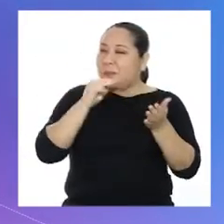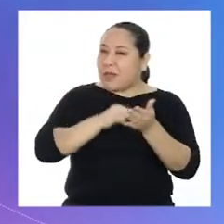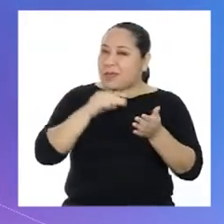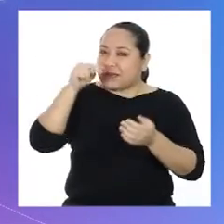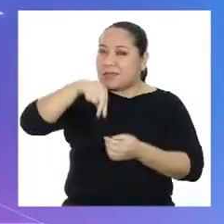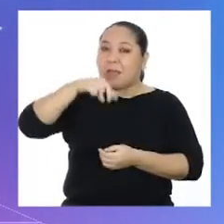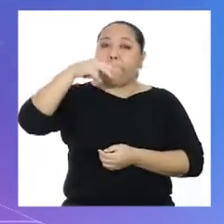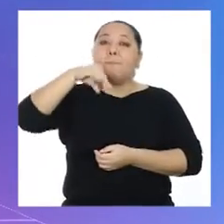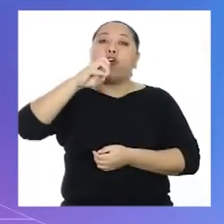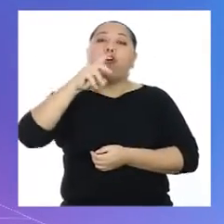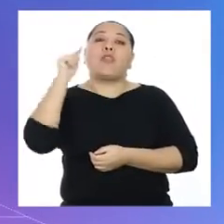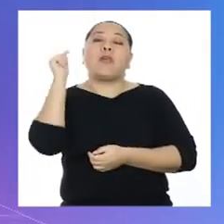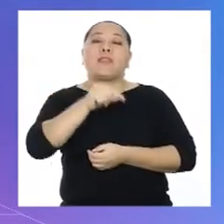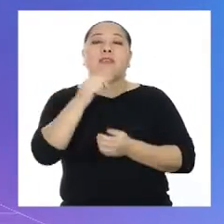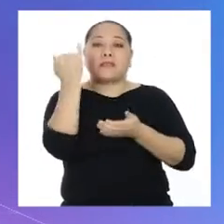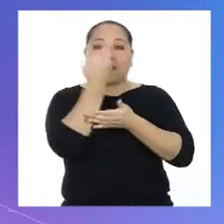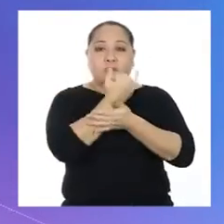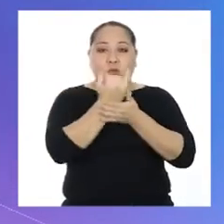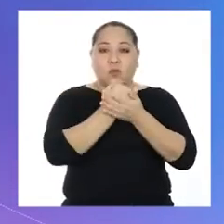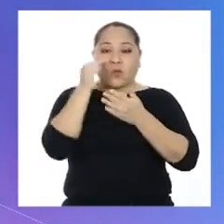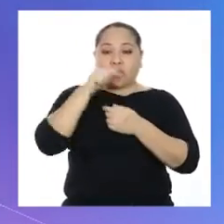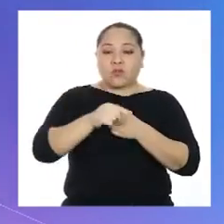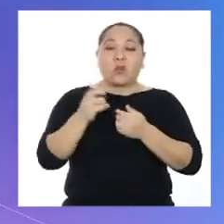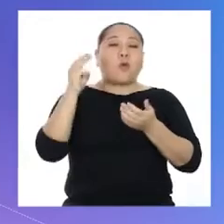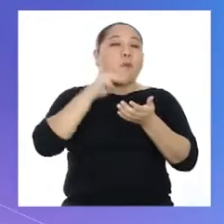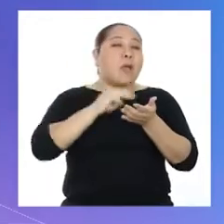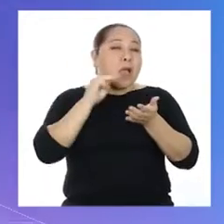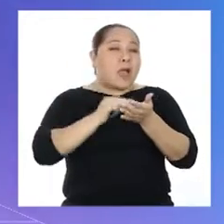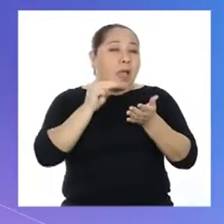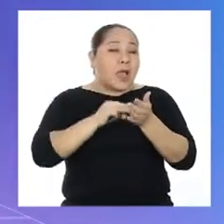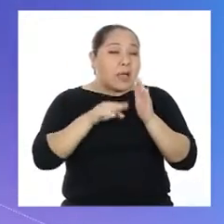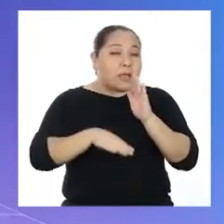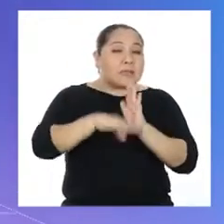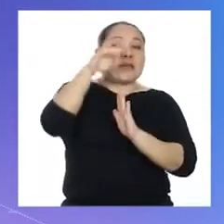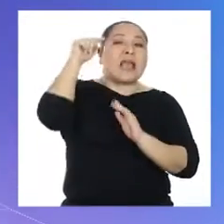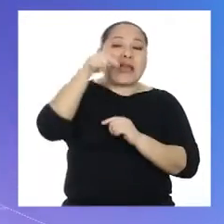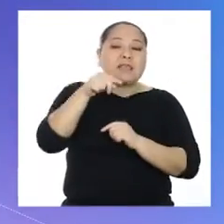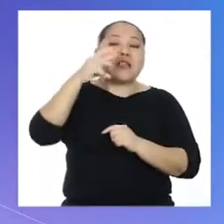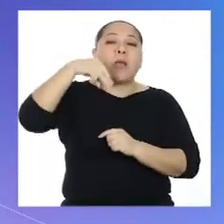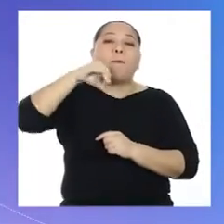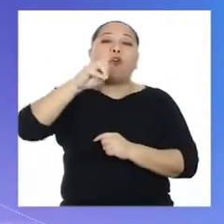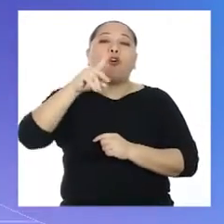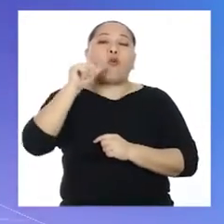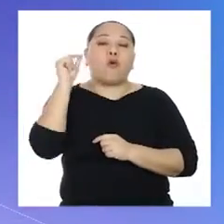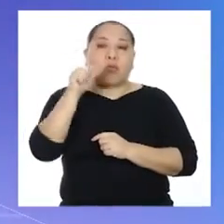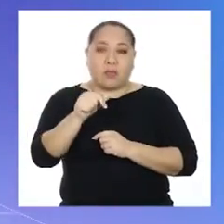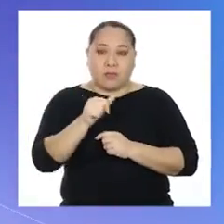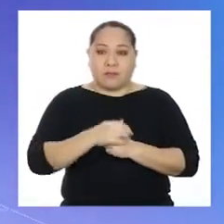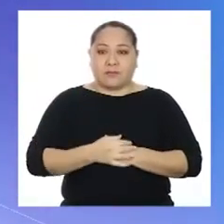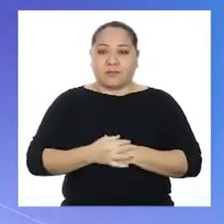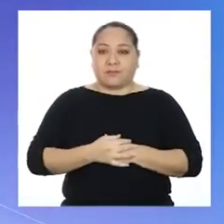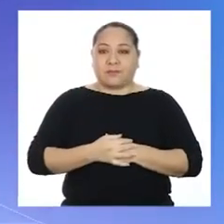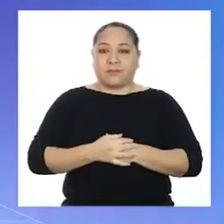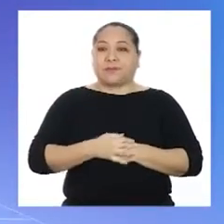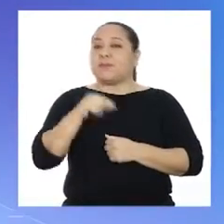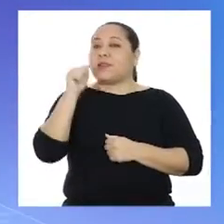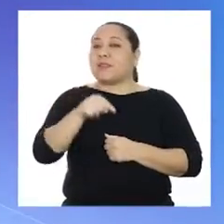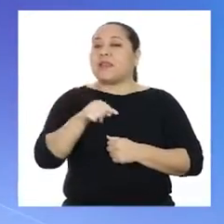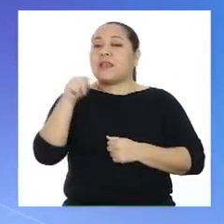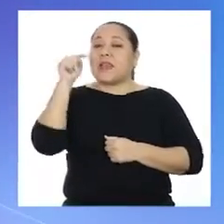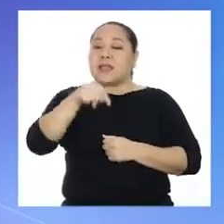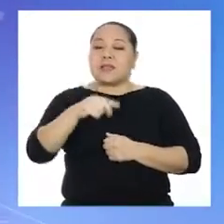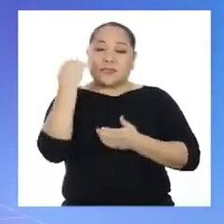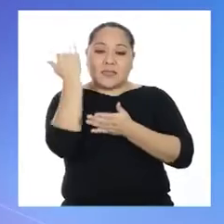pictograma, ya que este concepto se refiere cuando un valor aparece con mayor frecuencia en un conjunto de datos.